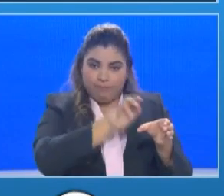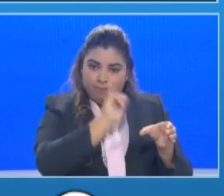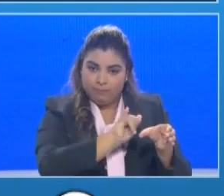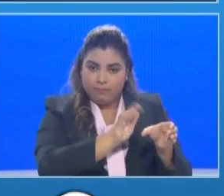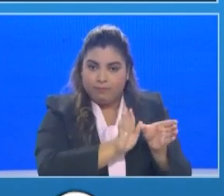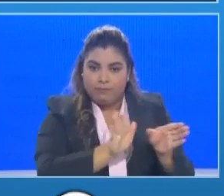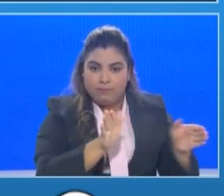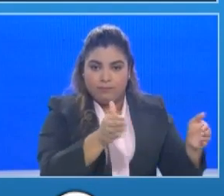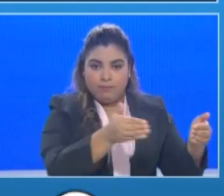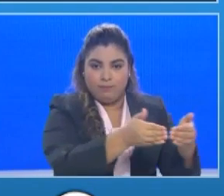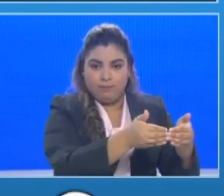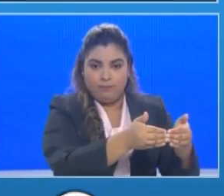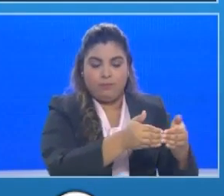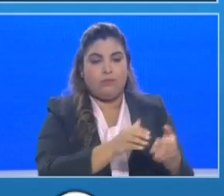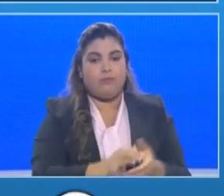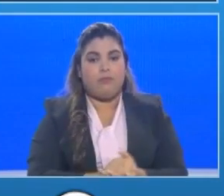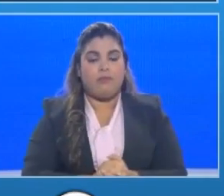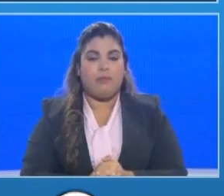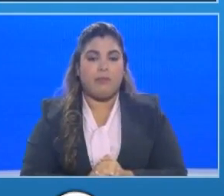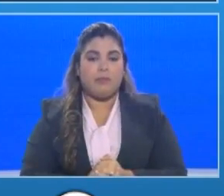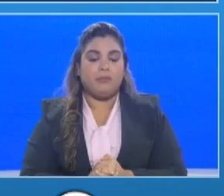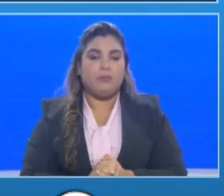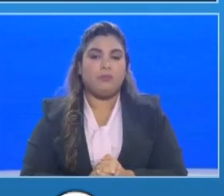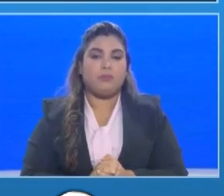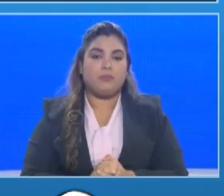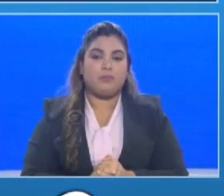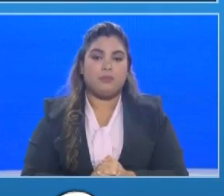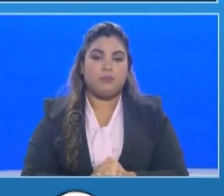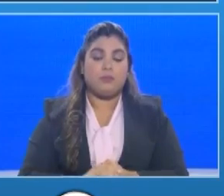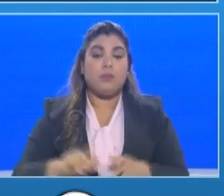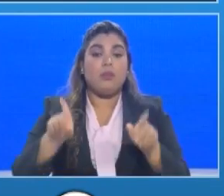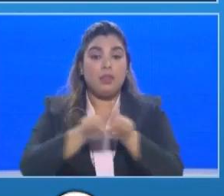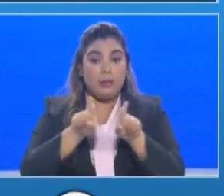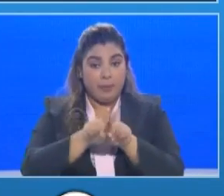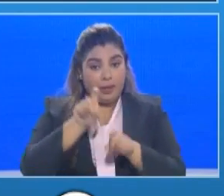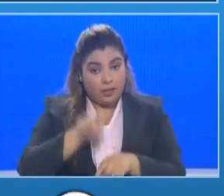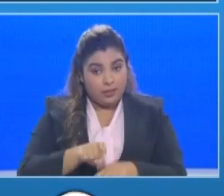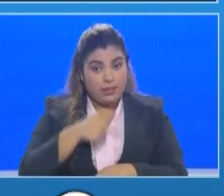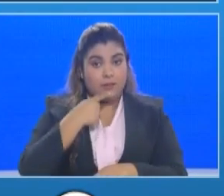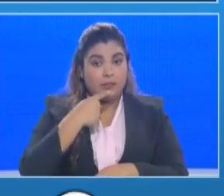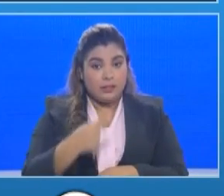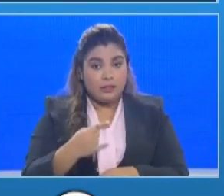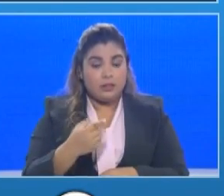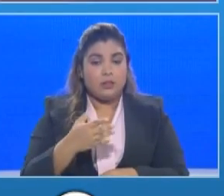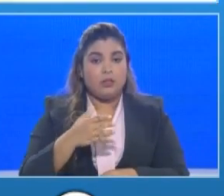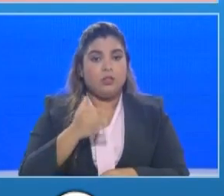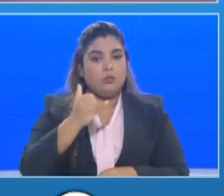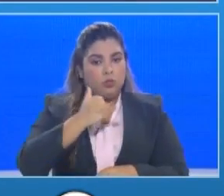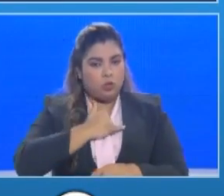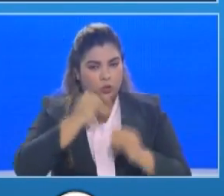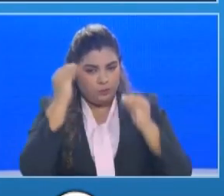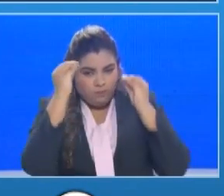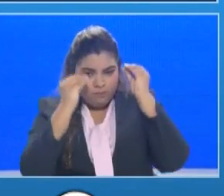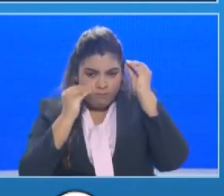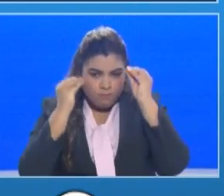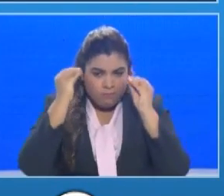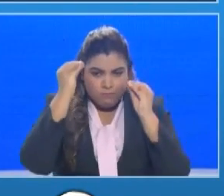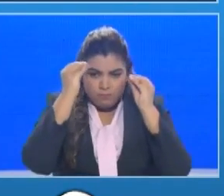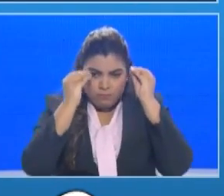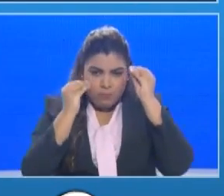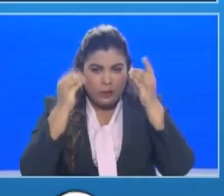también tengo que señalar que esta situación me ha llevado a tomar la decisión de